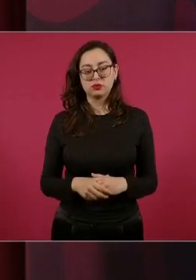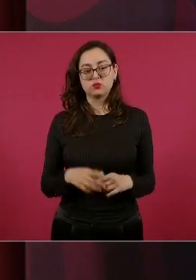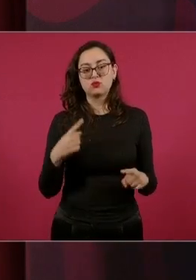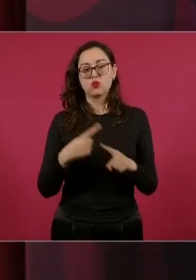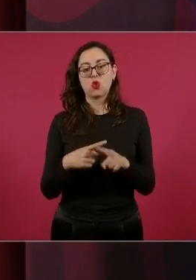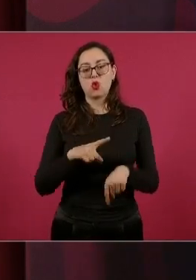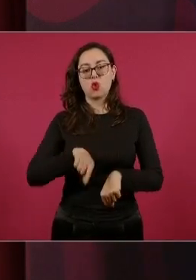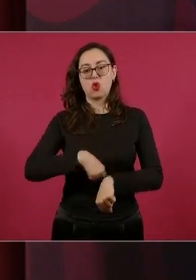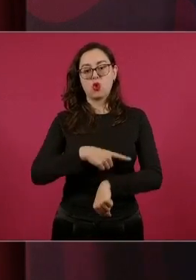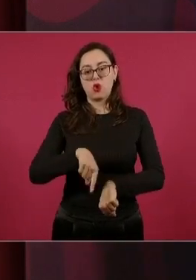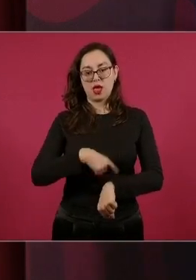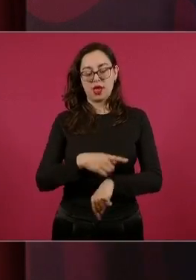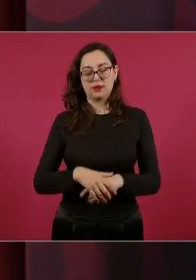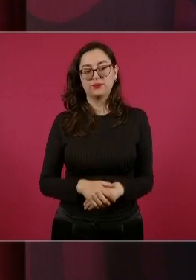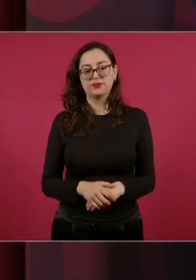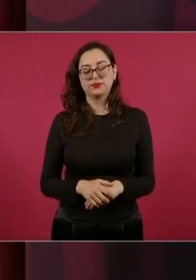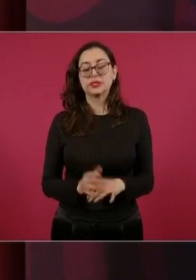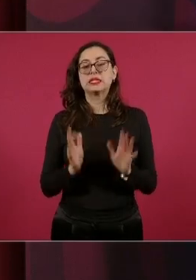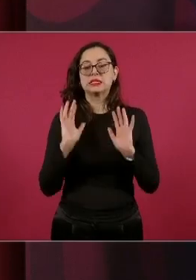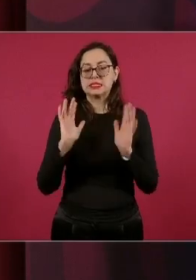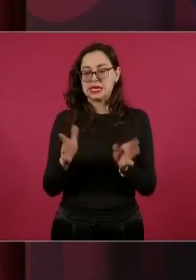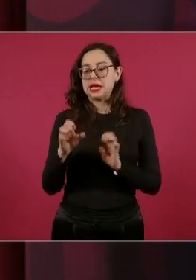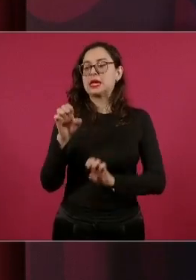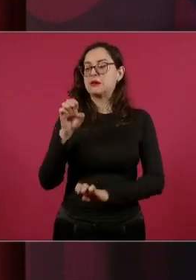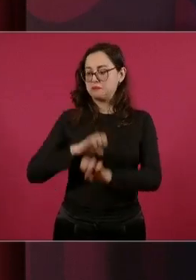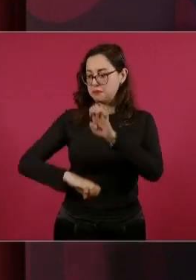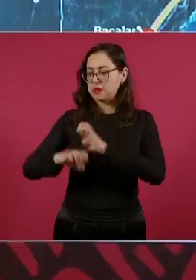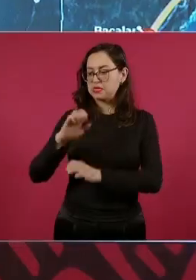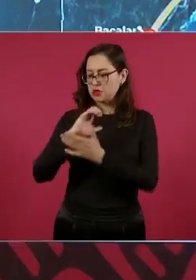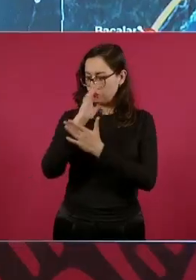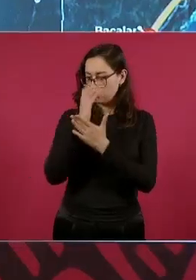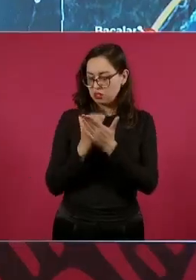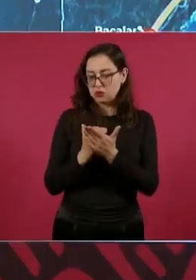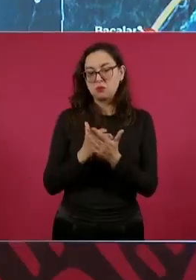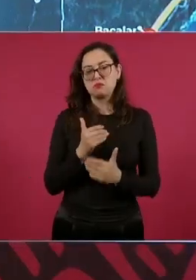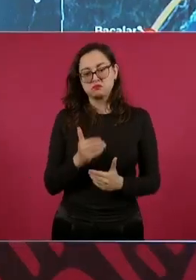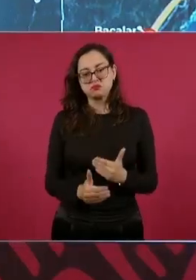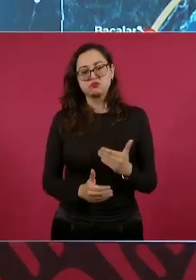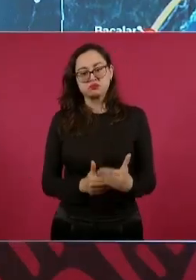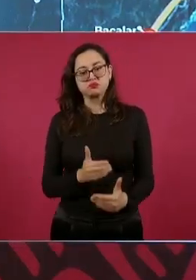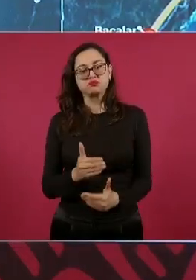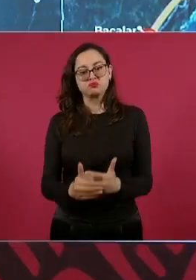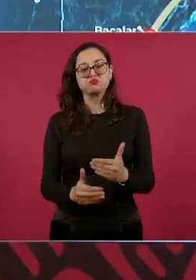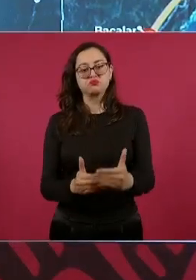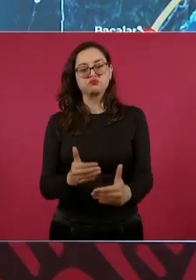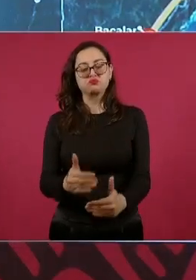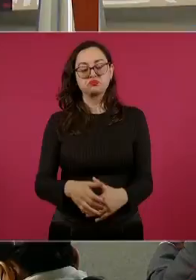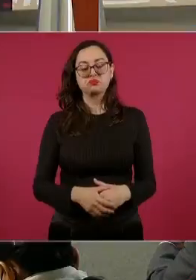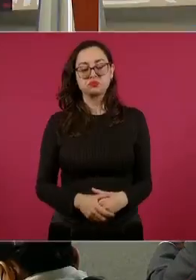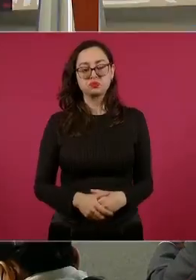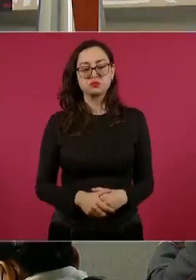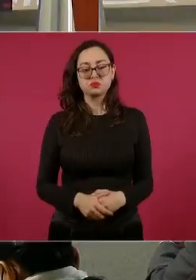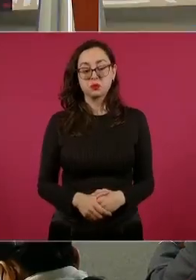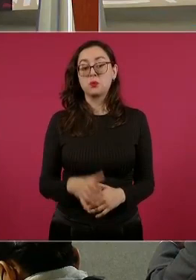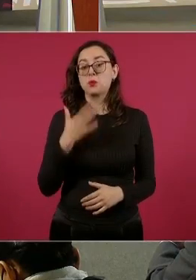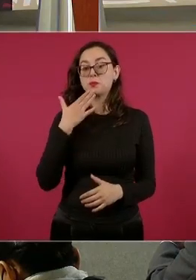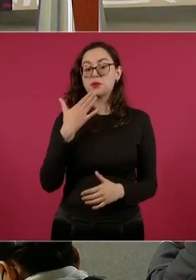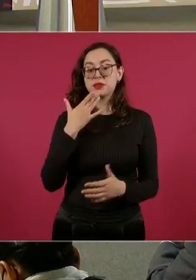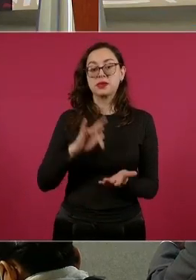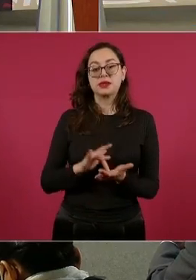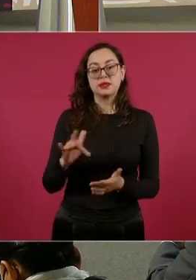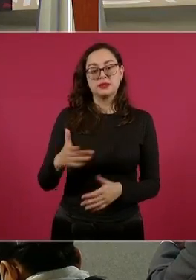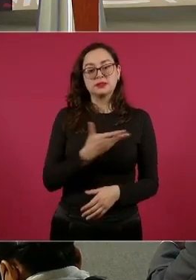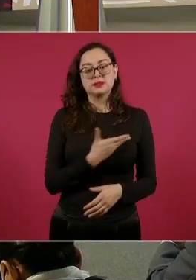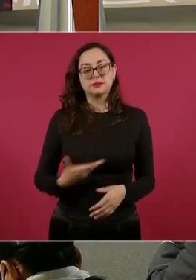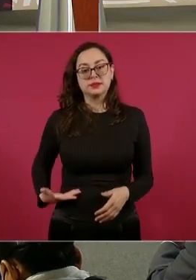Ya está el contrato con Alstom y van avanzando en ese proceso. Muy bien, gracias, presidente.